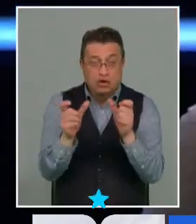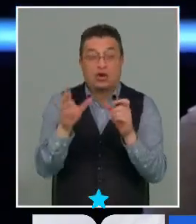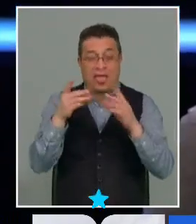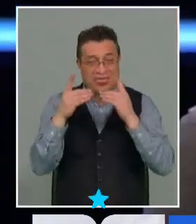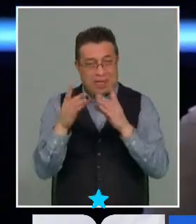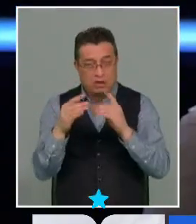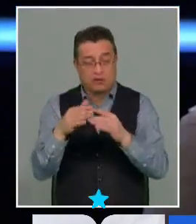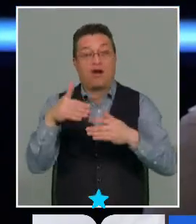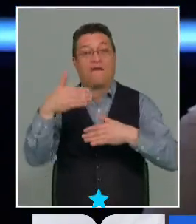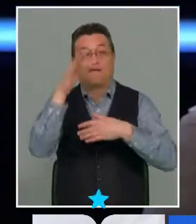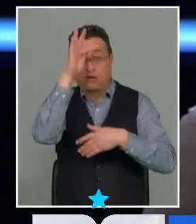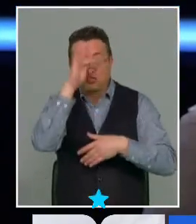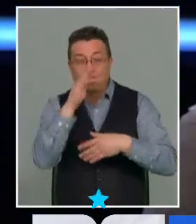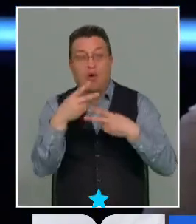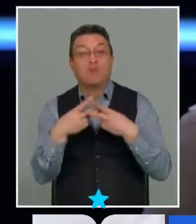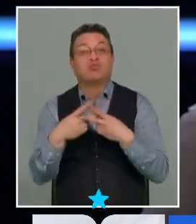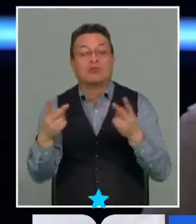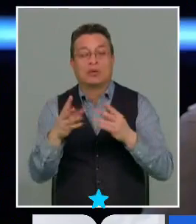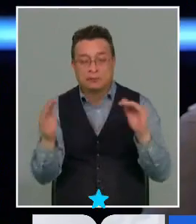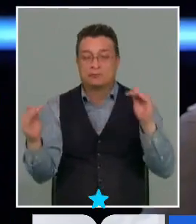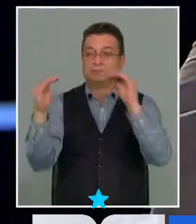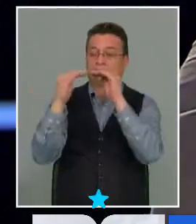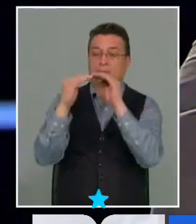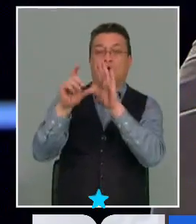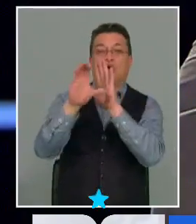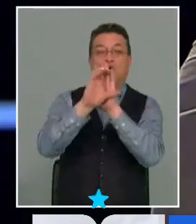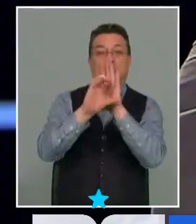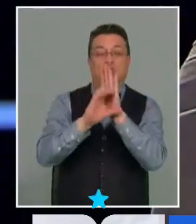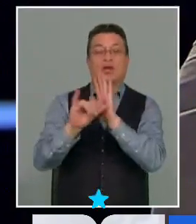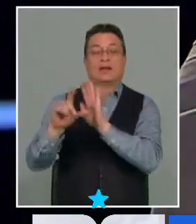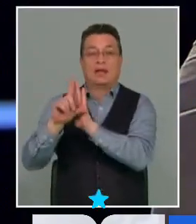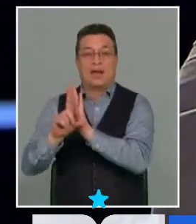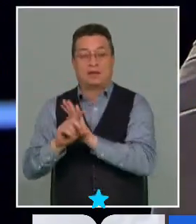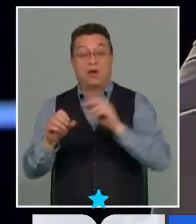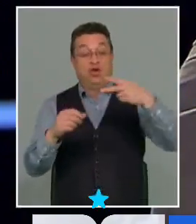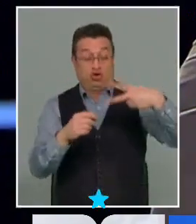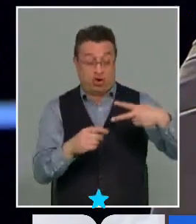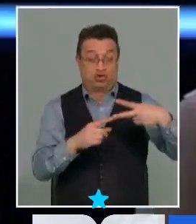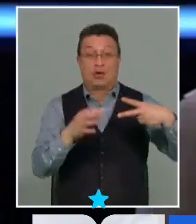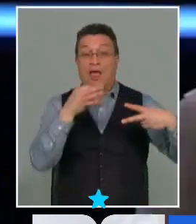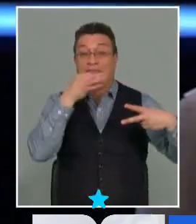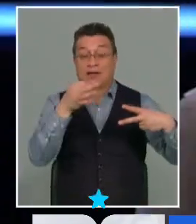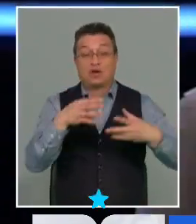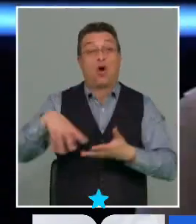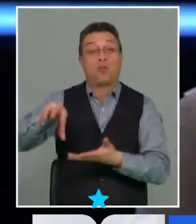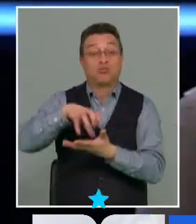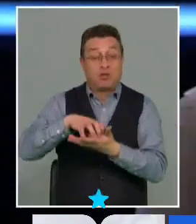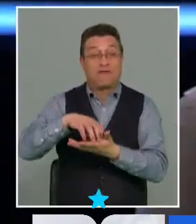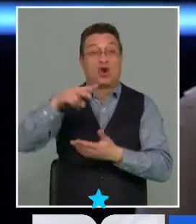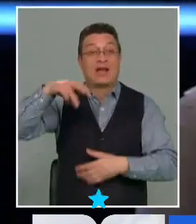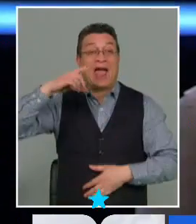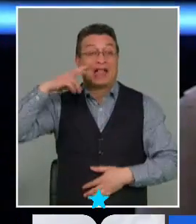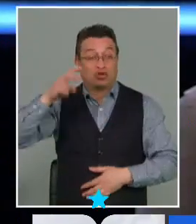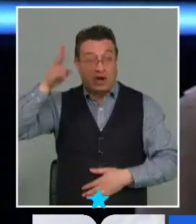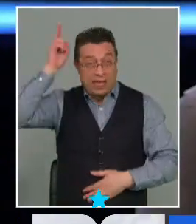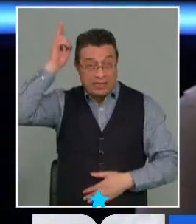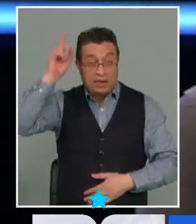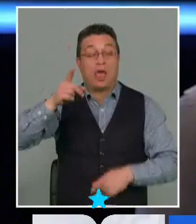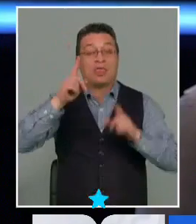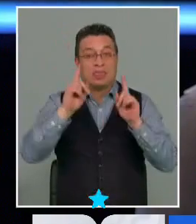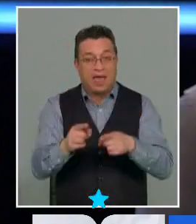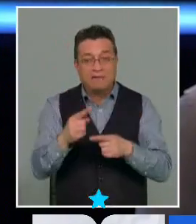democrático de la función pública con arreglo a la constitución y las leyes el inciso dos dice lo siguiente los pueblos y naciones indígenas deberán ser